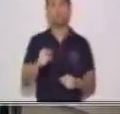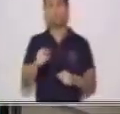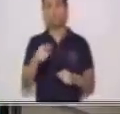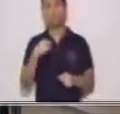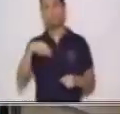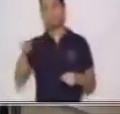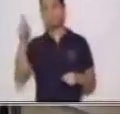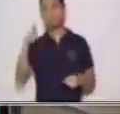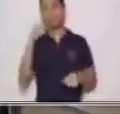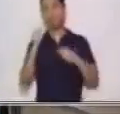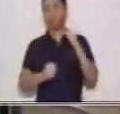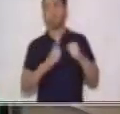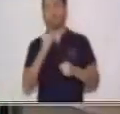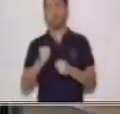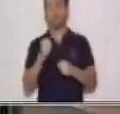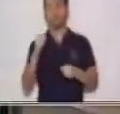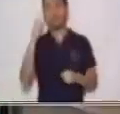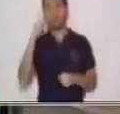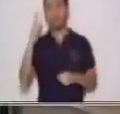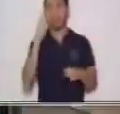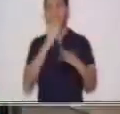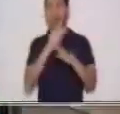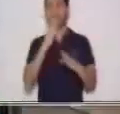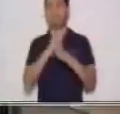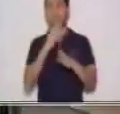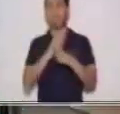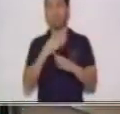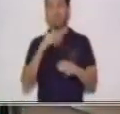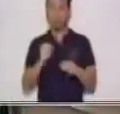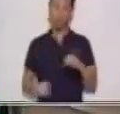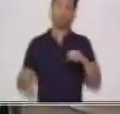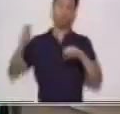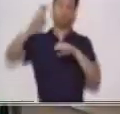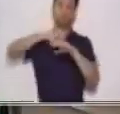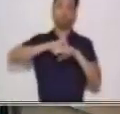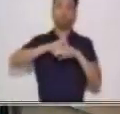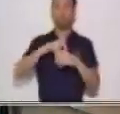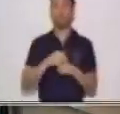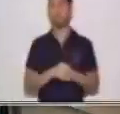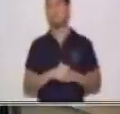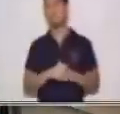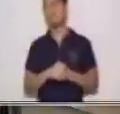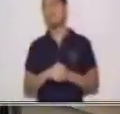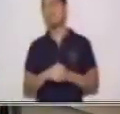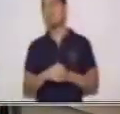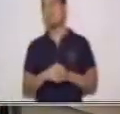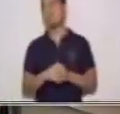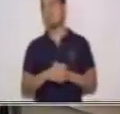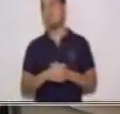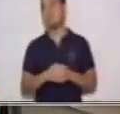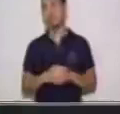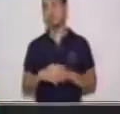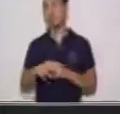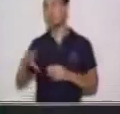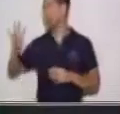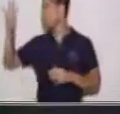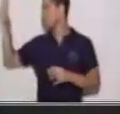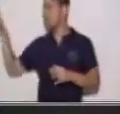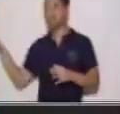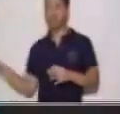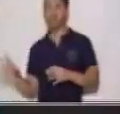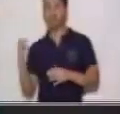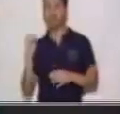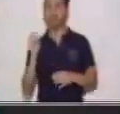nosotros corremos tras el bus para que podamos subir. Ahora bien, todas estas formas